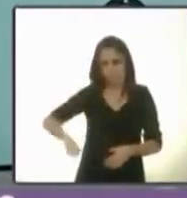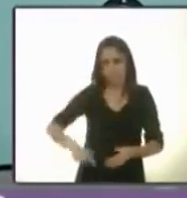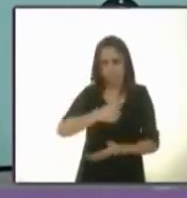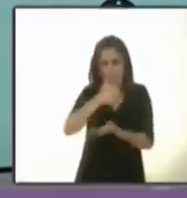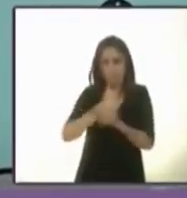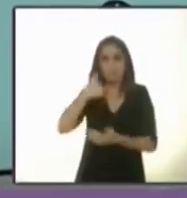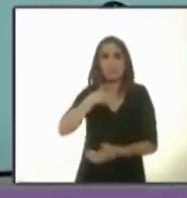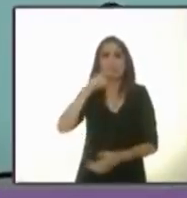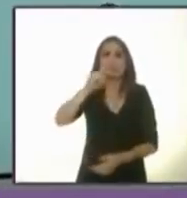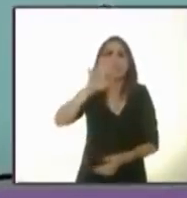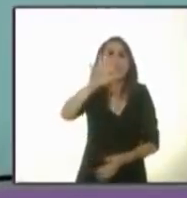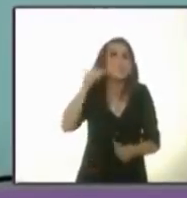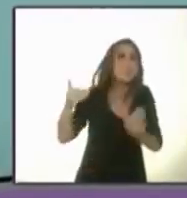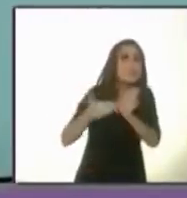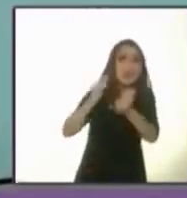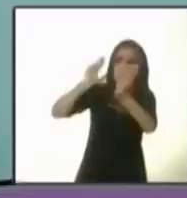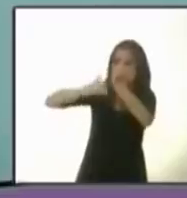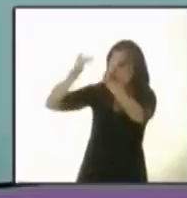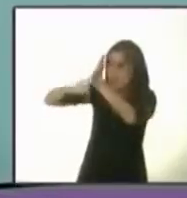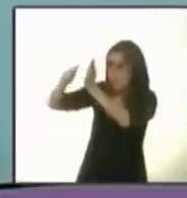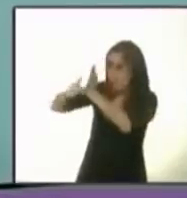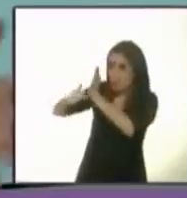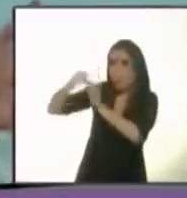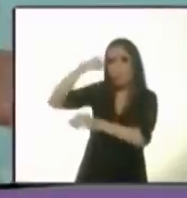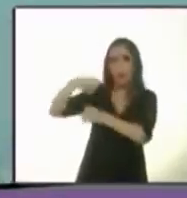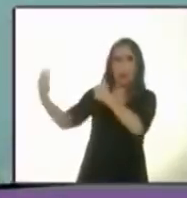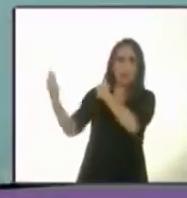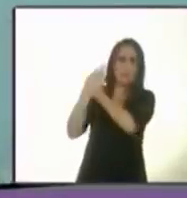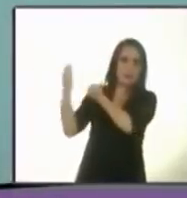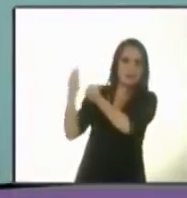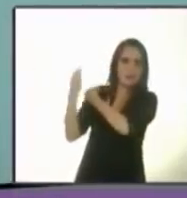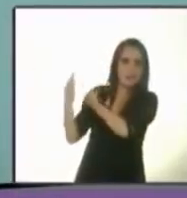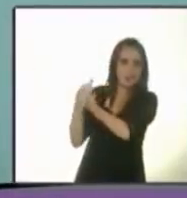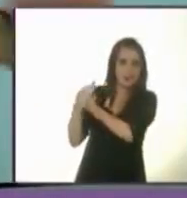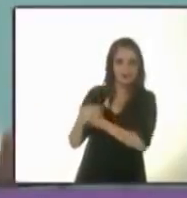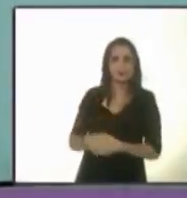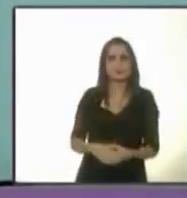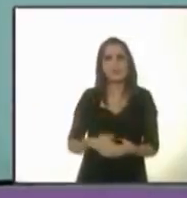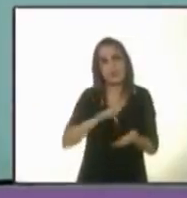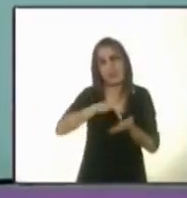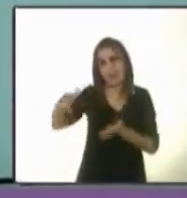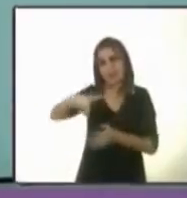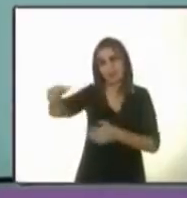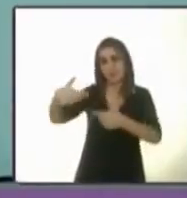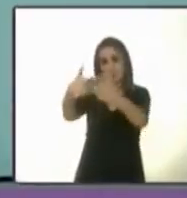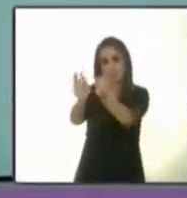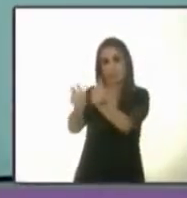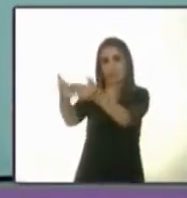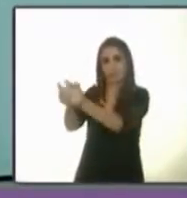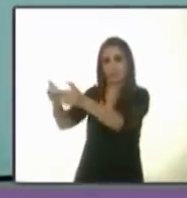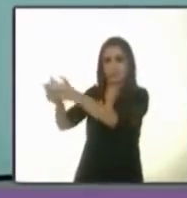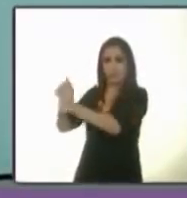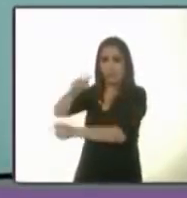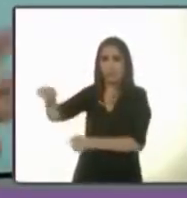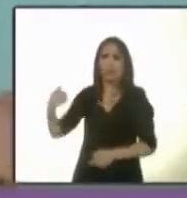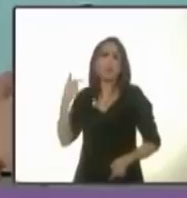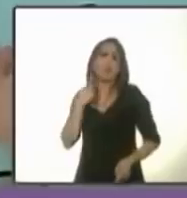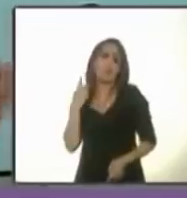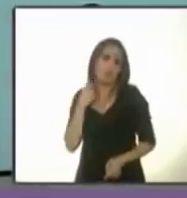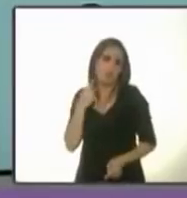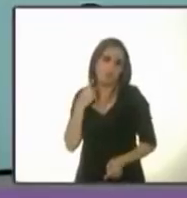mil firmas de apoyo gracias a los partidos de todos nuestros